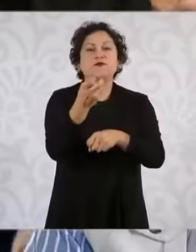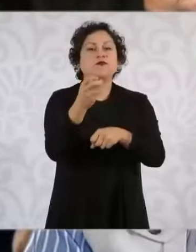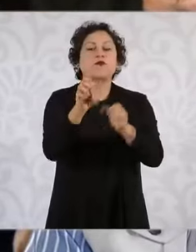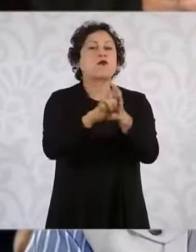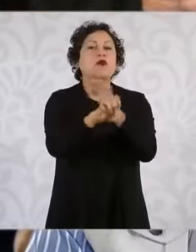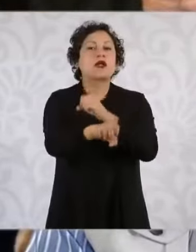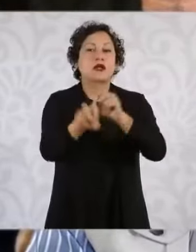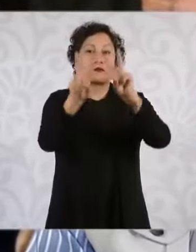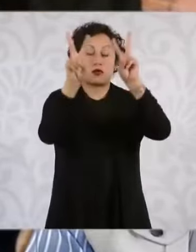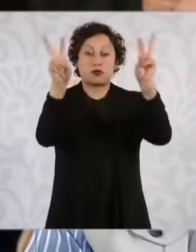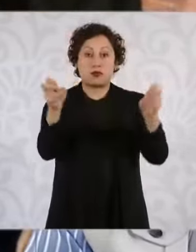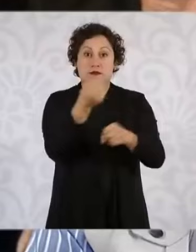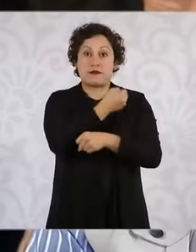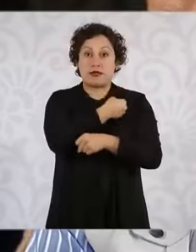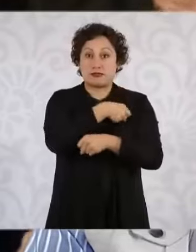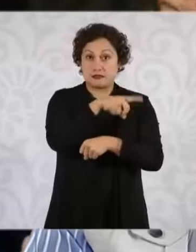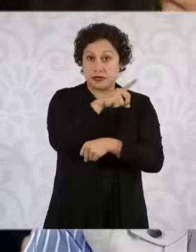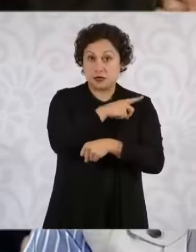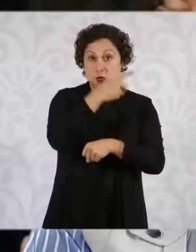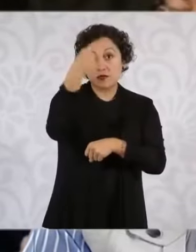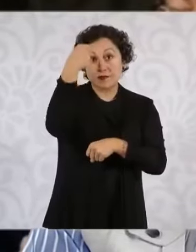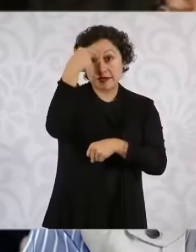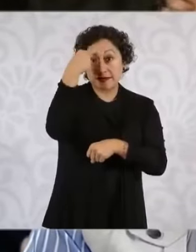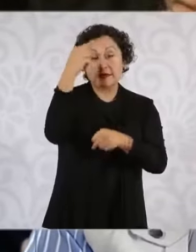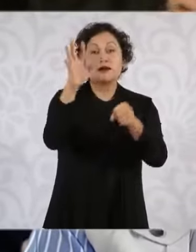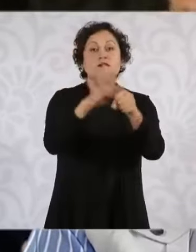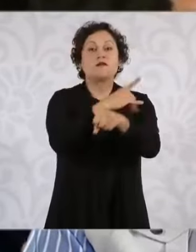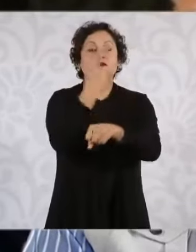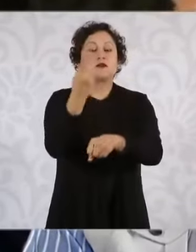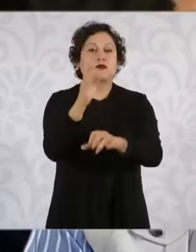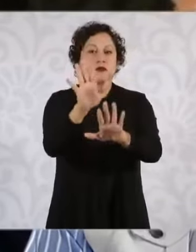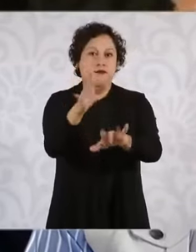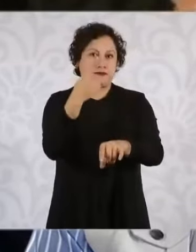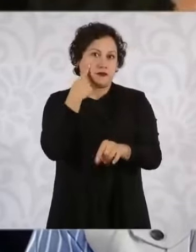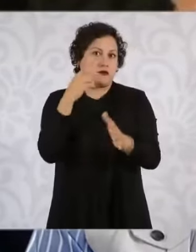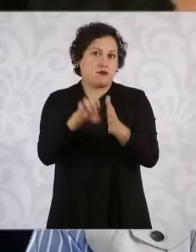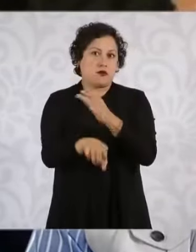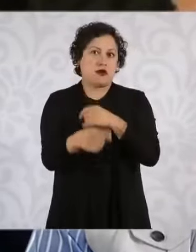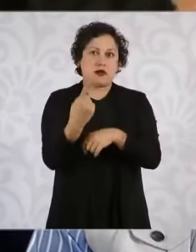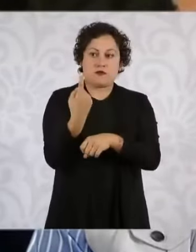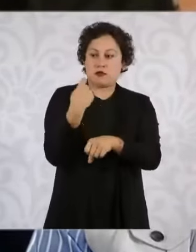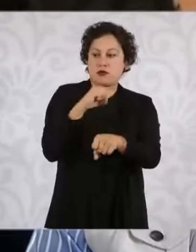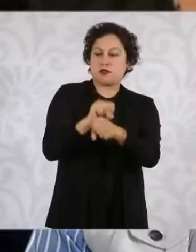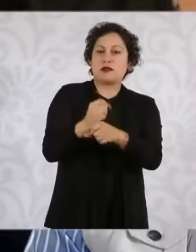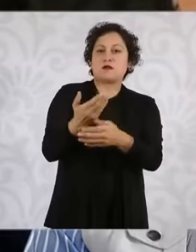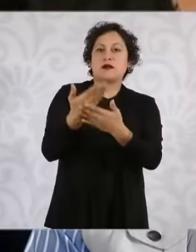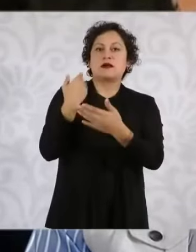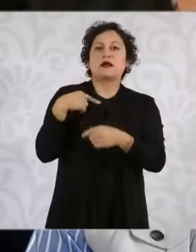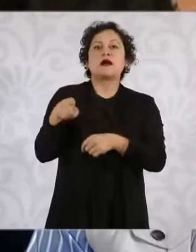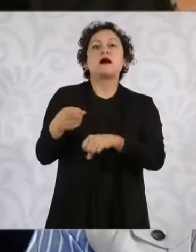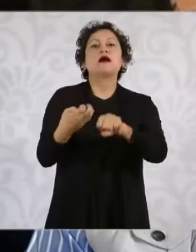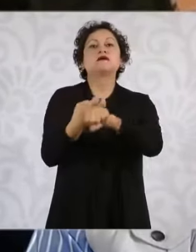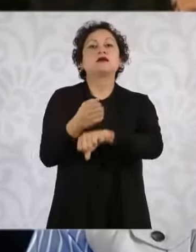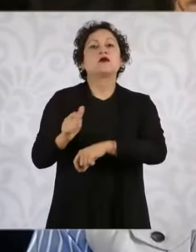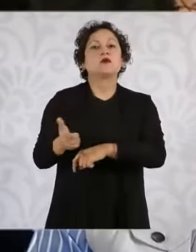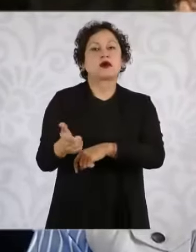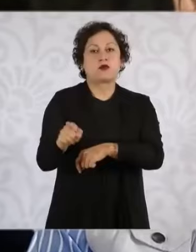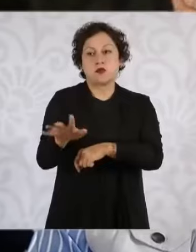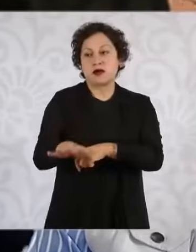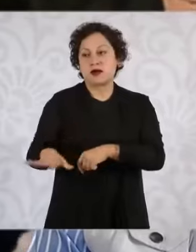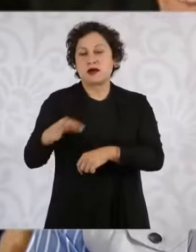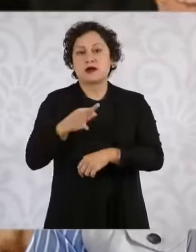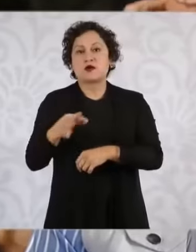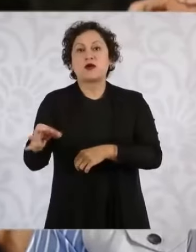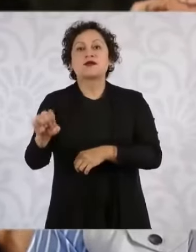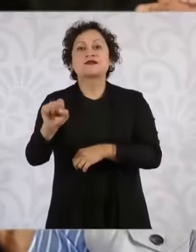salud y de la educación, porque la semana pasada hubo un caso en Salamanca, justamente en Guanajuato, donde asesinaron a varias personas